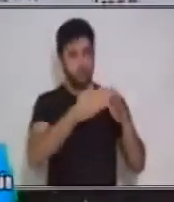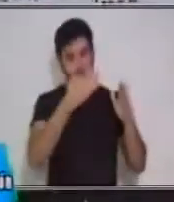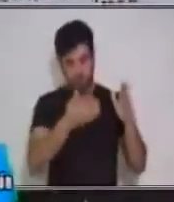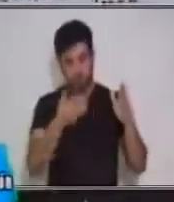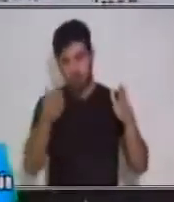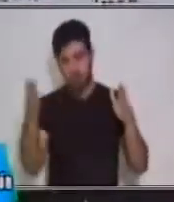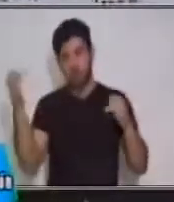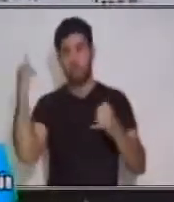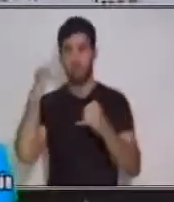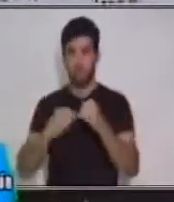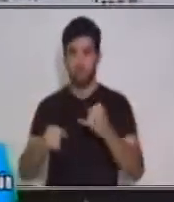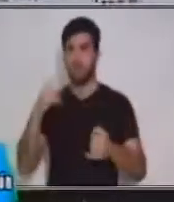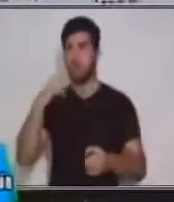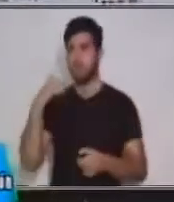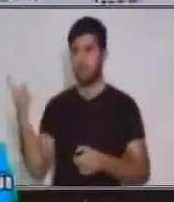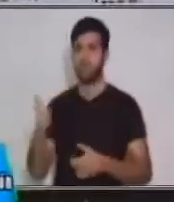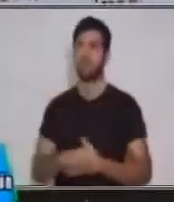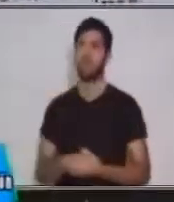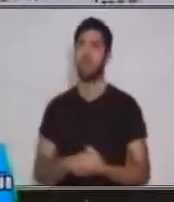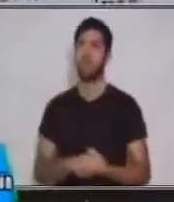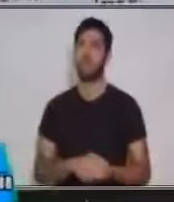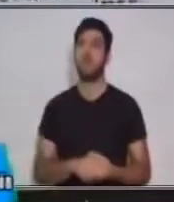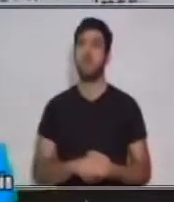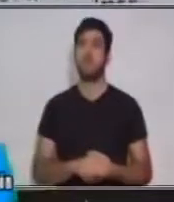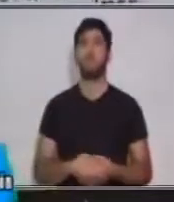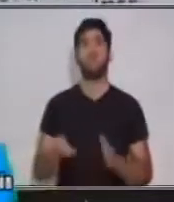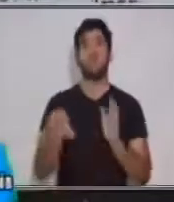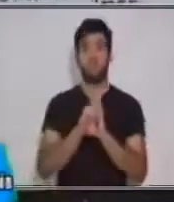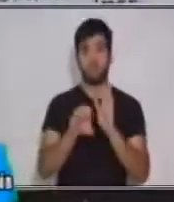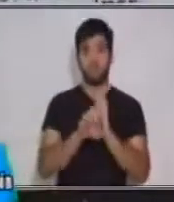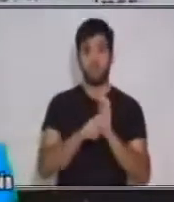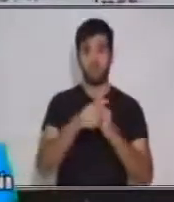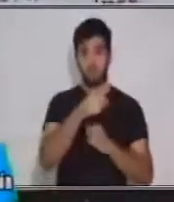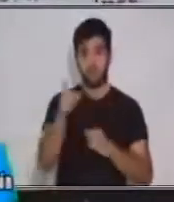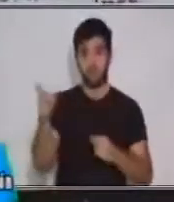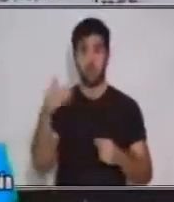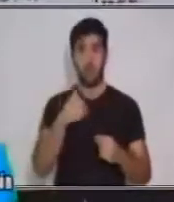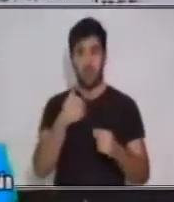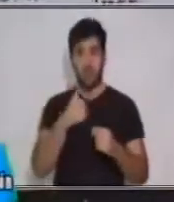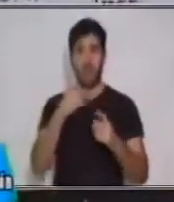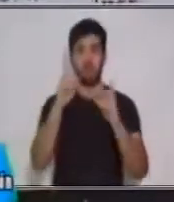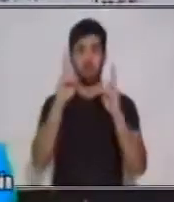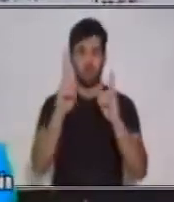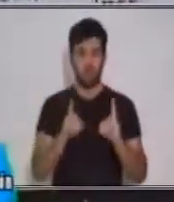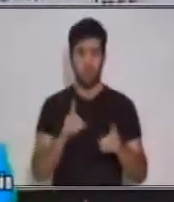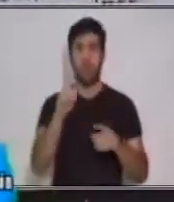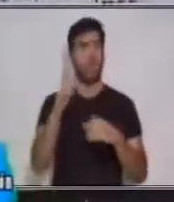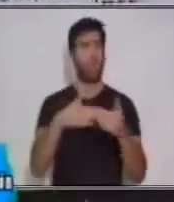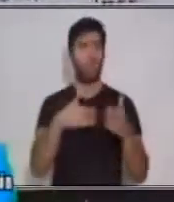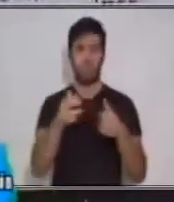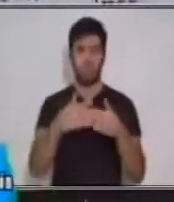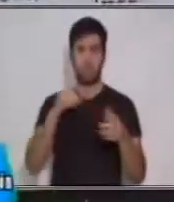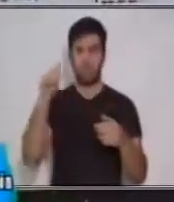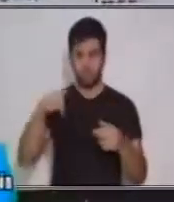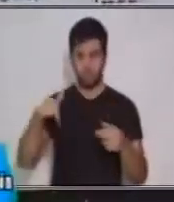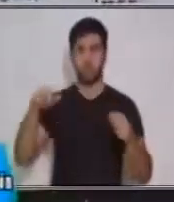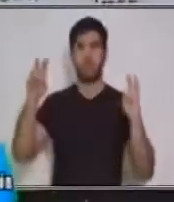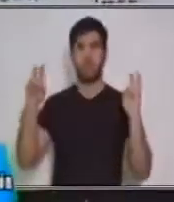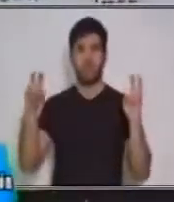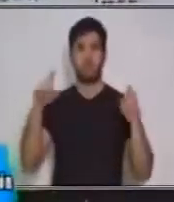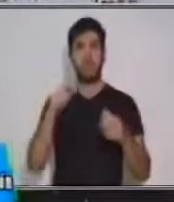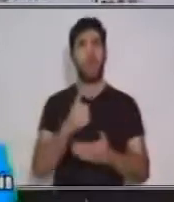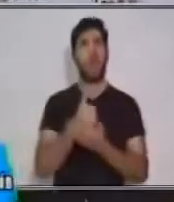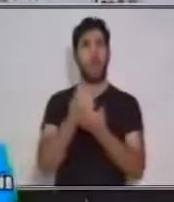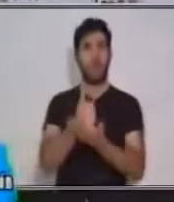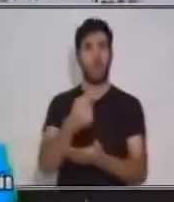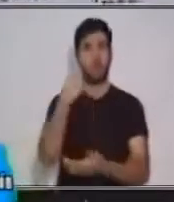Comunicación y Lenguaje de Sexto Primaria. Si en casa hay alguna persona con discapacidad, este tema les ayudará a ejercitar